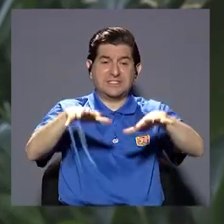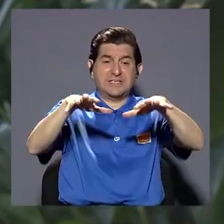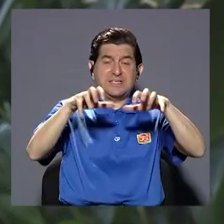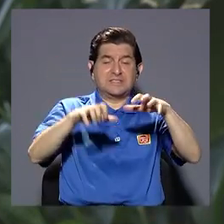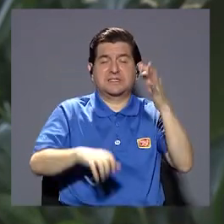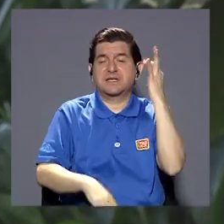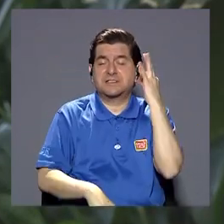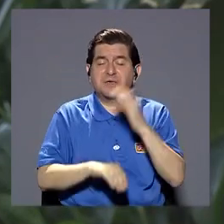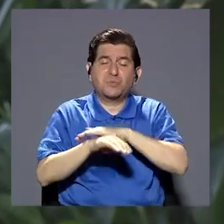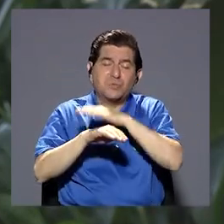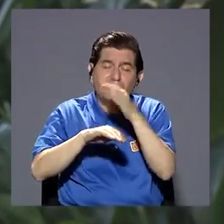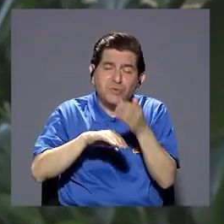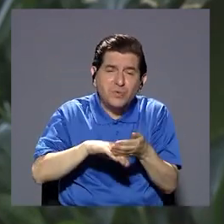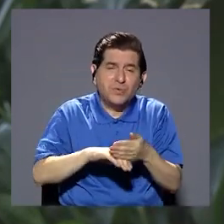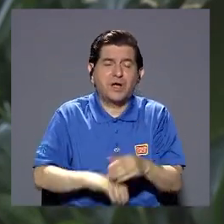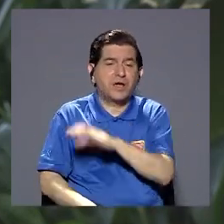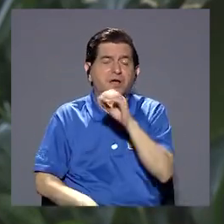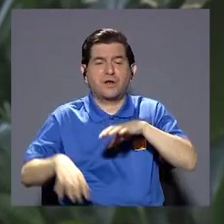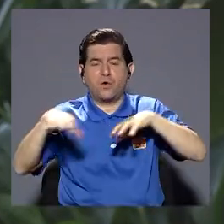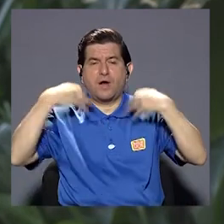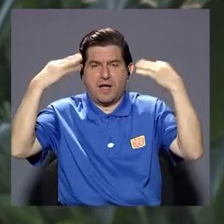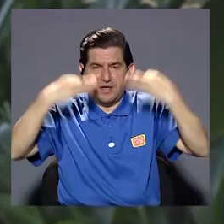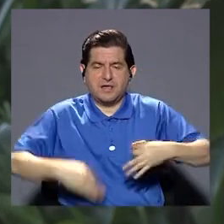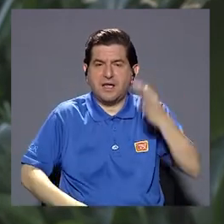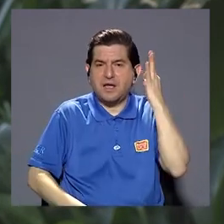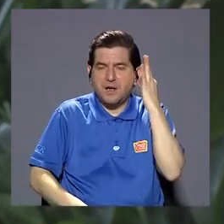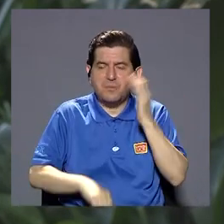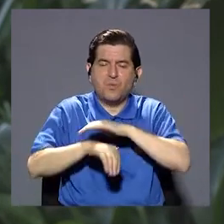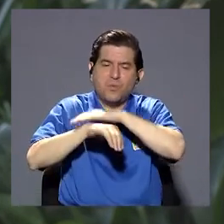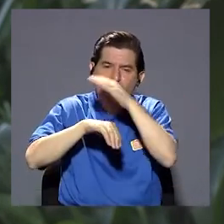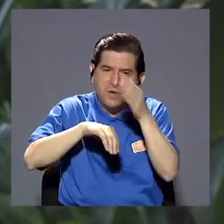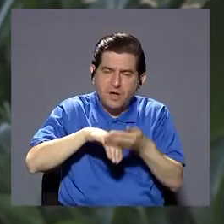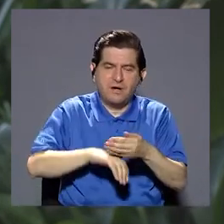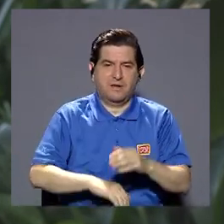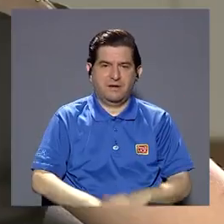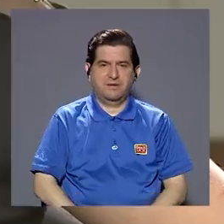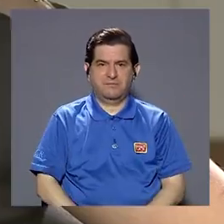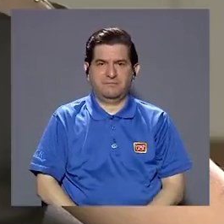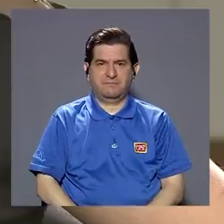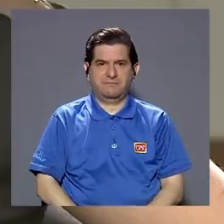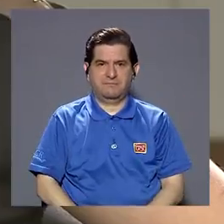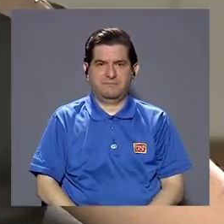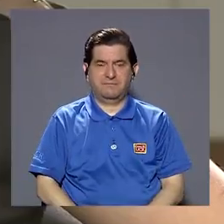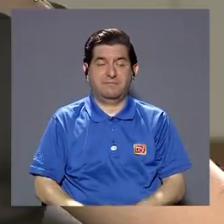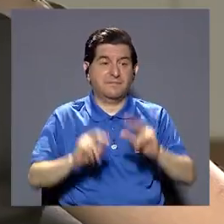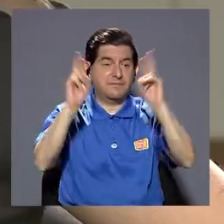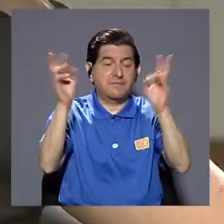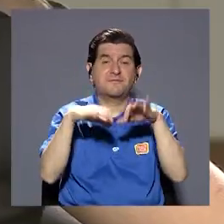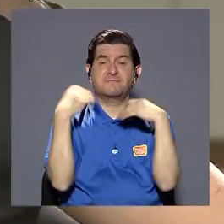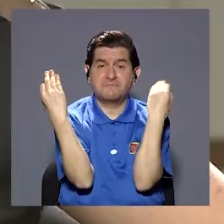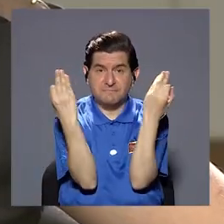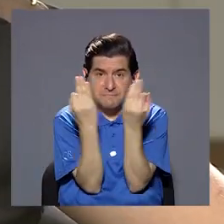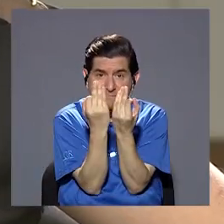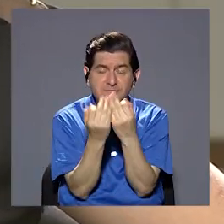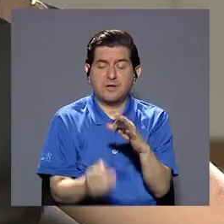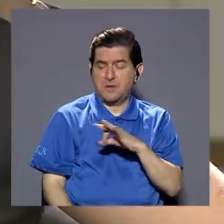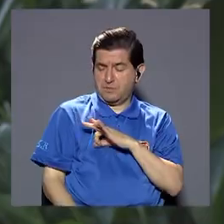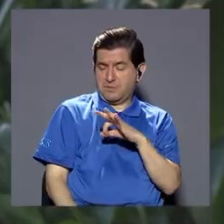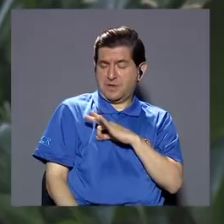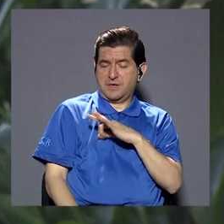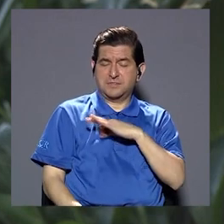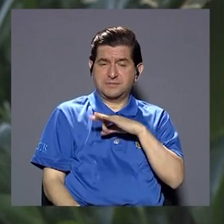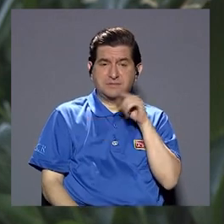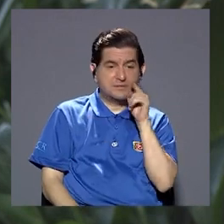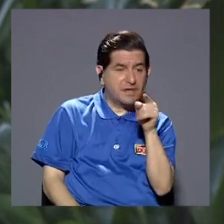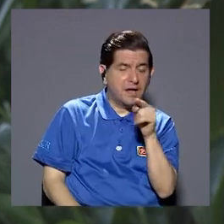el estrés en la mujer embarazada la actividad física en la mujer embarazada los temas de familia de